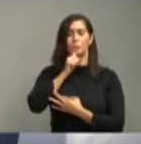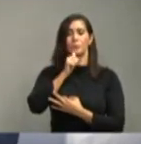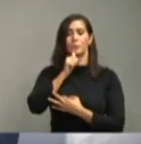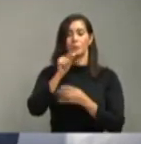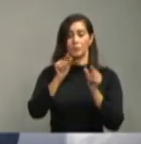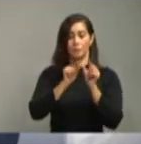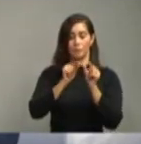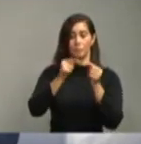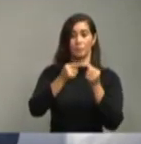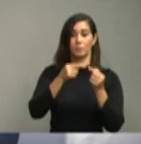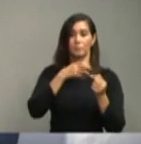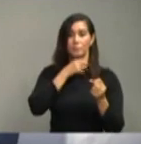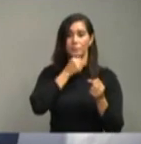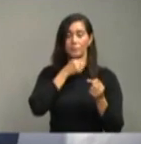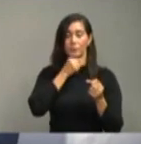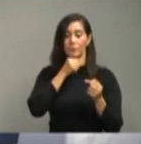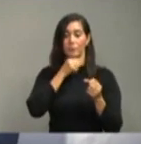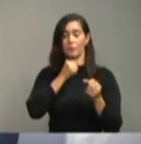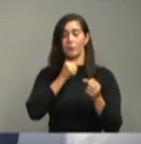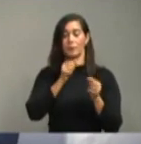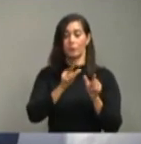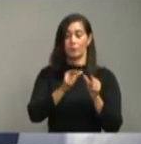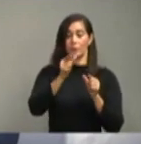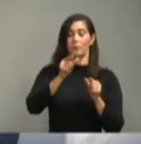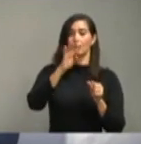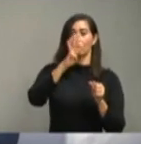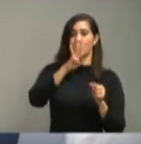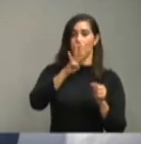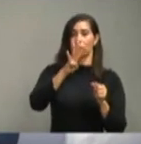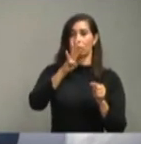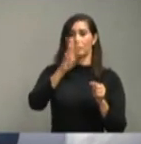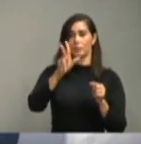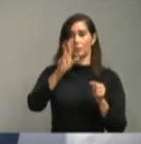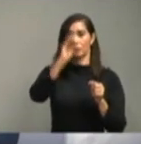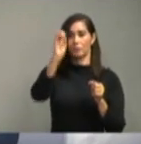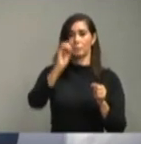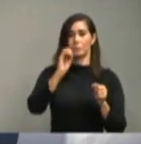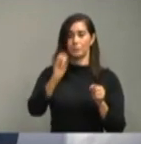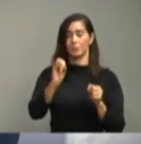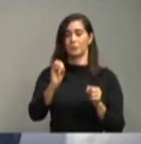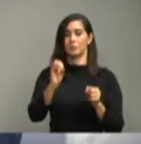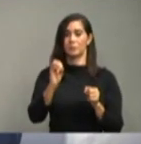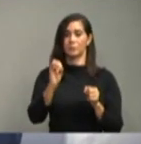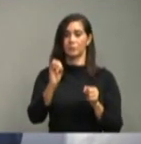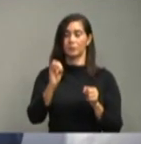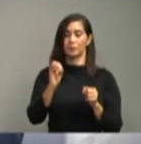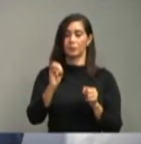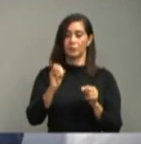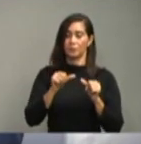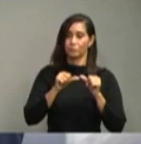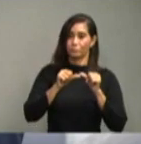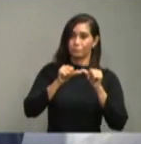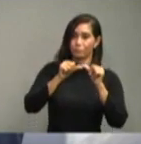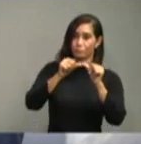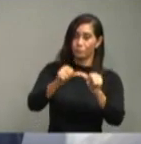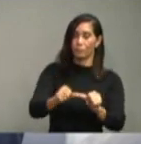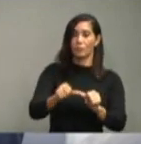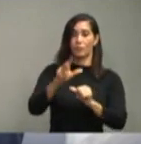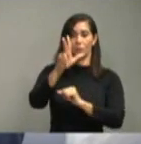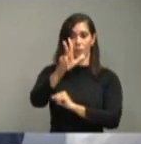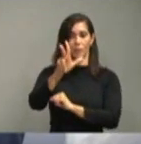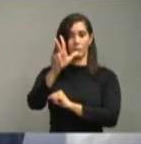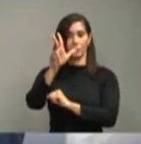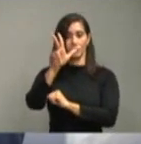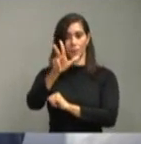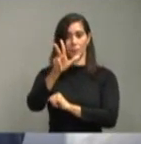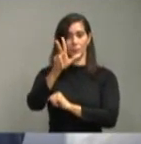por grupo de edad, la mayor proporción, el 43%, están o continúan entre los 30